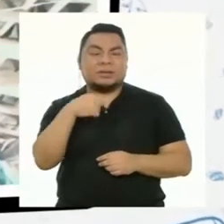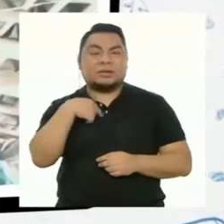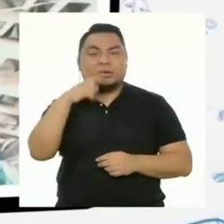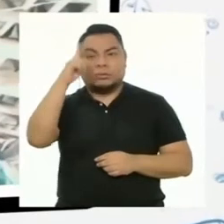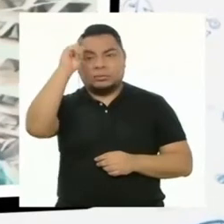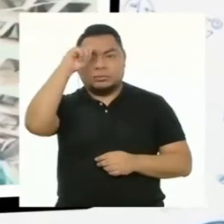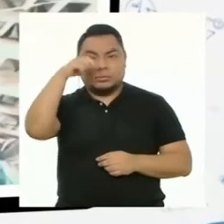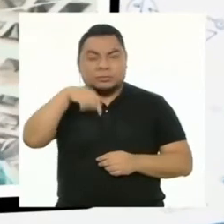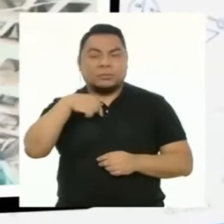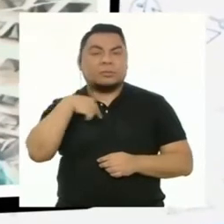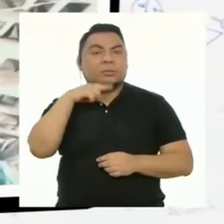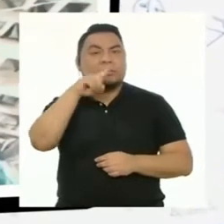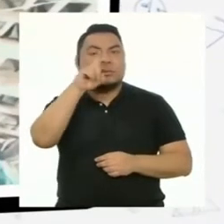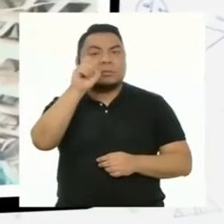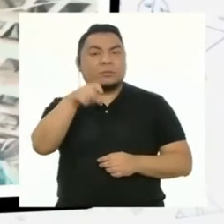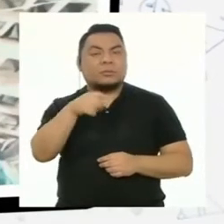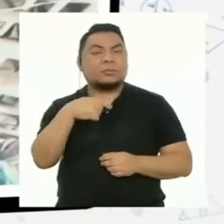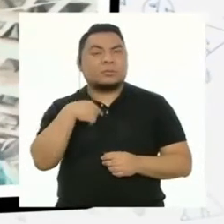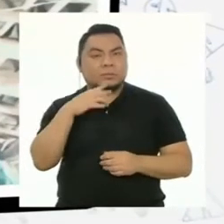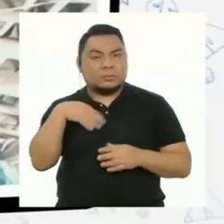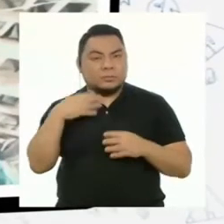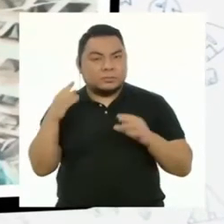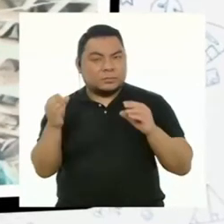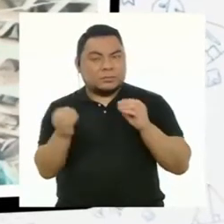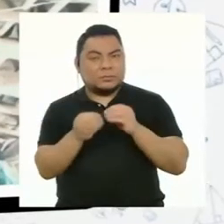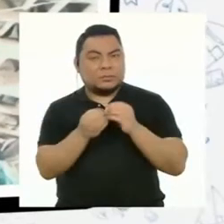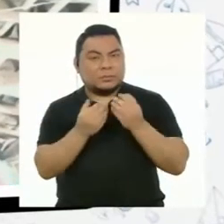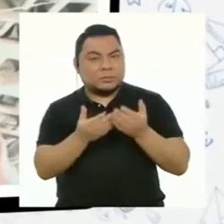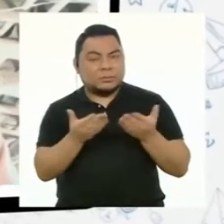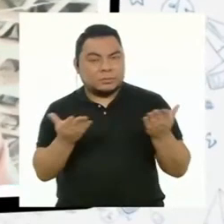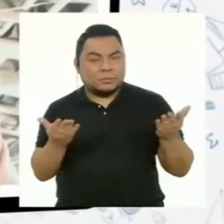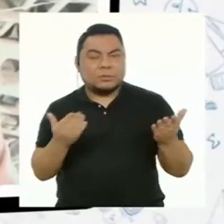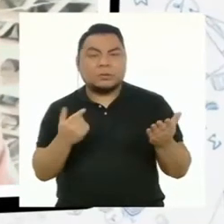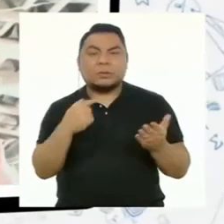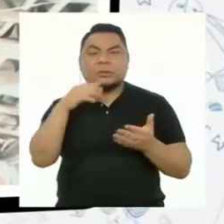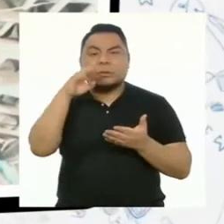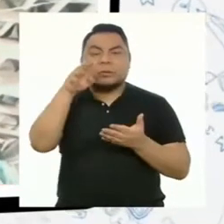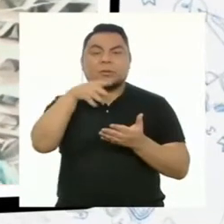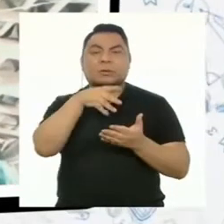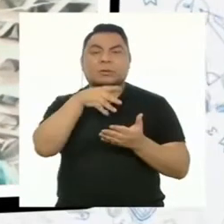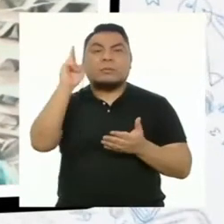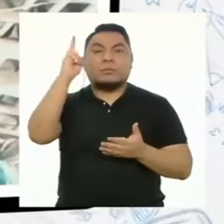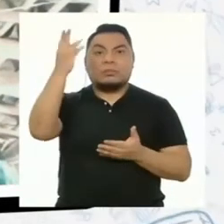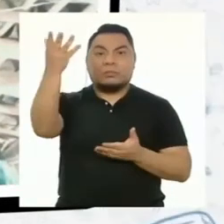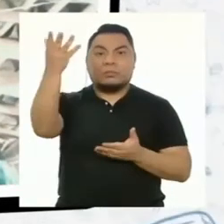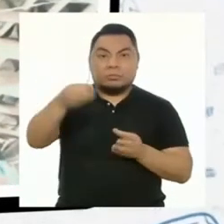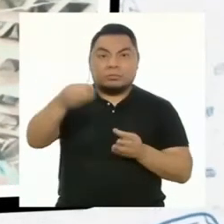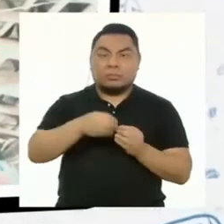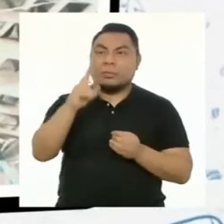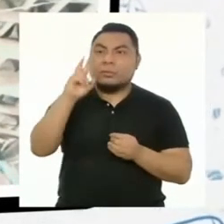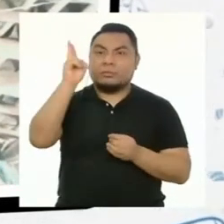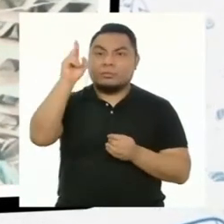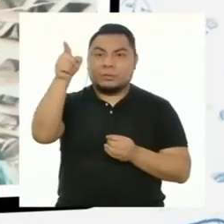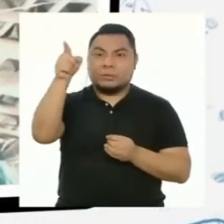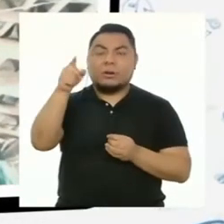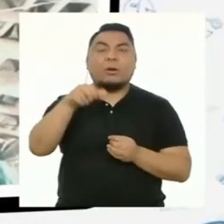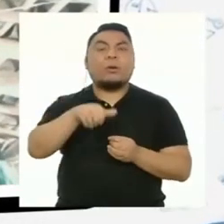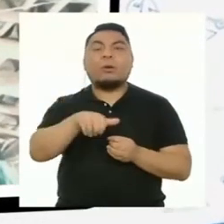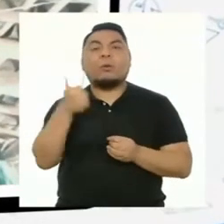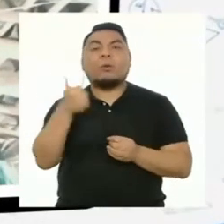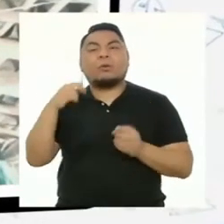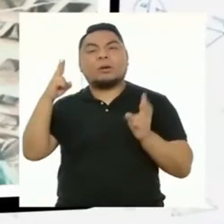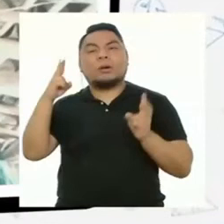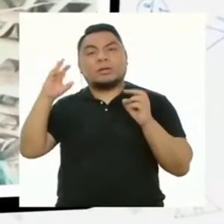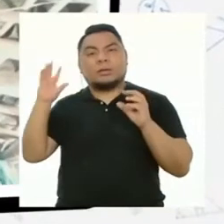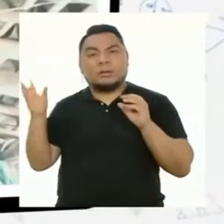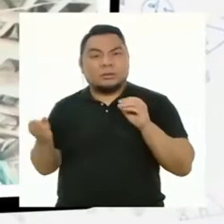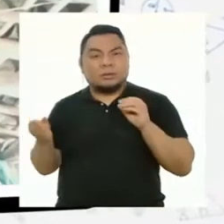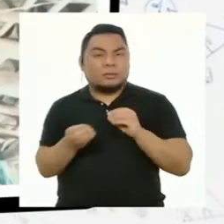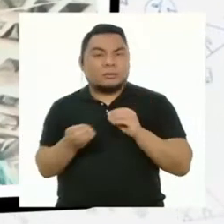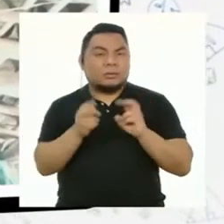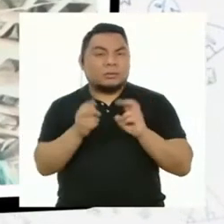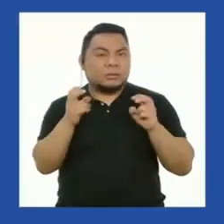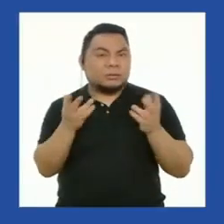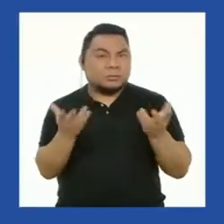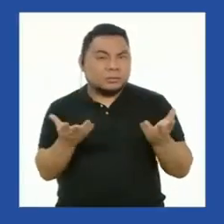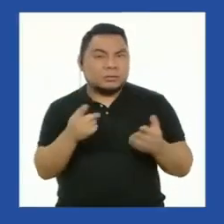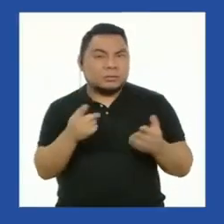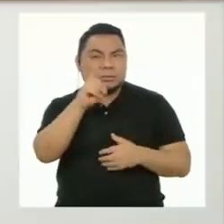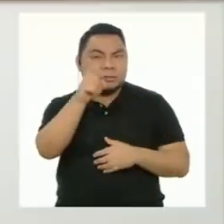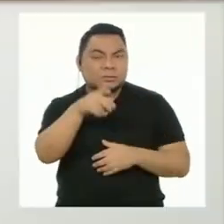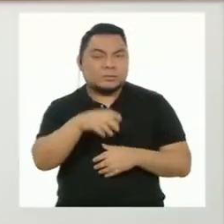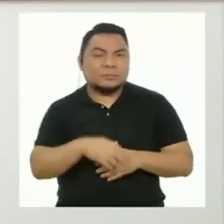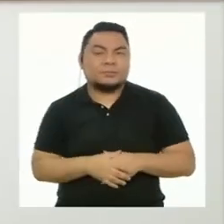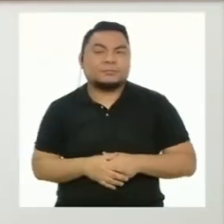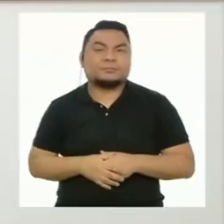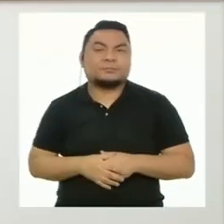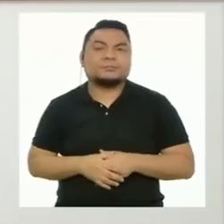región Tumbes. Mi pregunta es, ¿sólo puedo incluir productos indicados por el profesor o puedo incluir otros productos que sean relacionados con el tema trabajado?